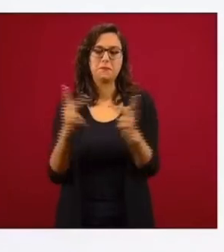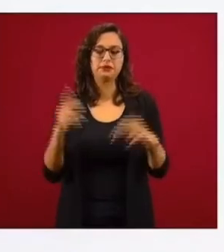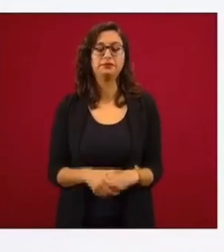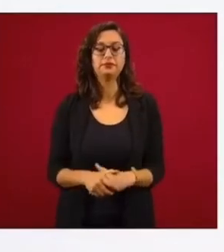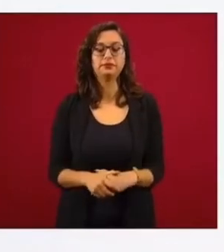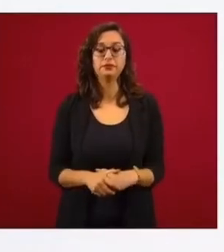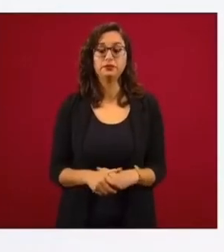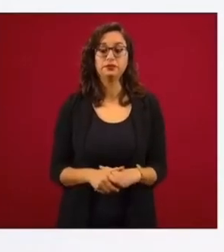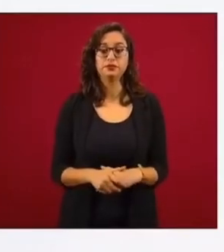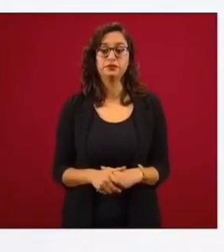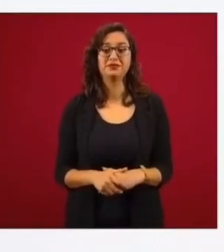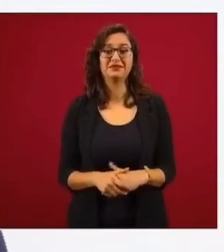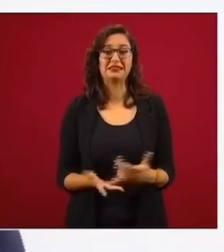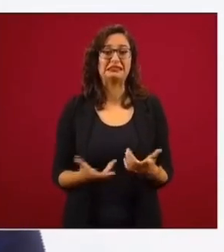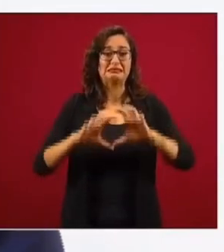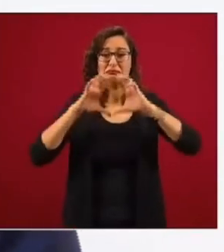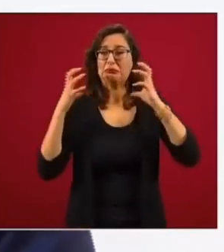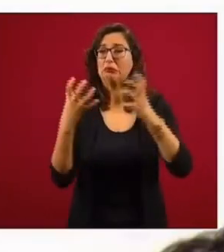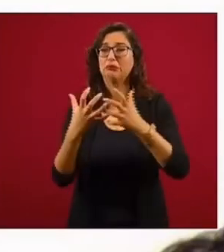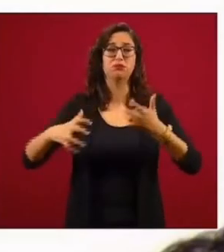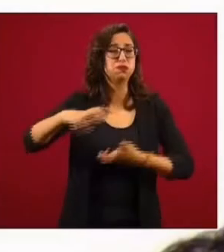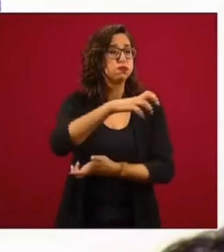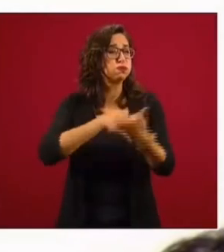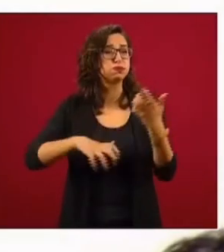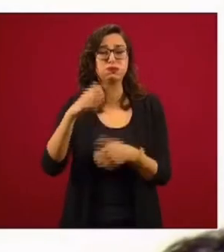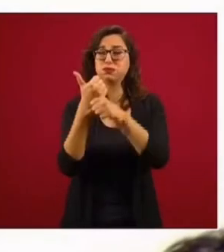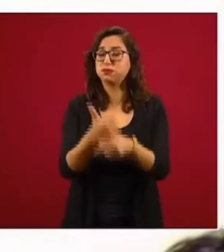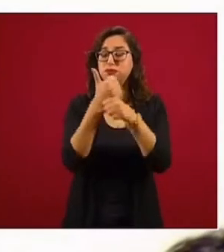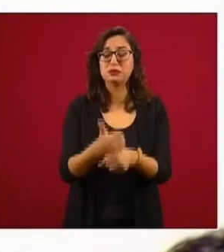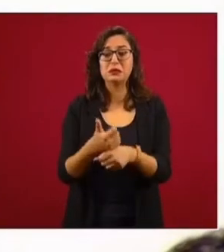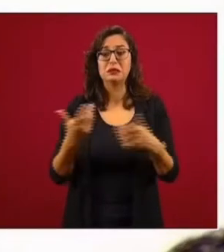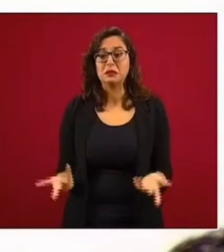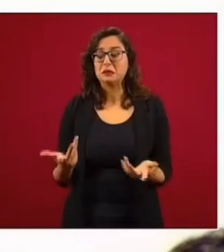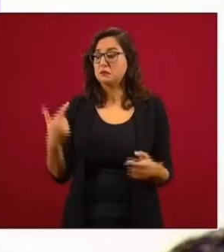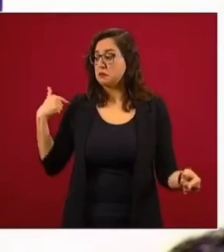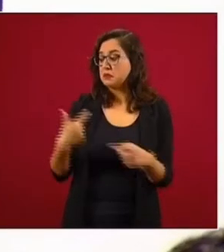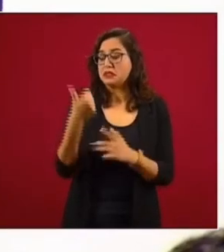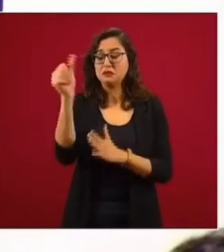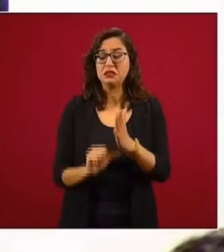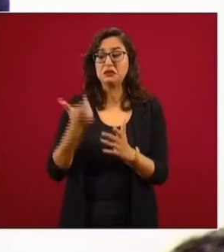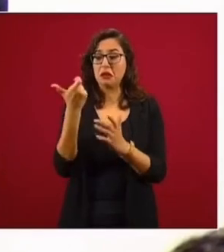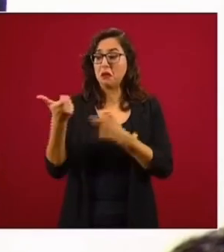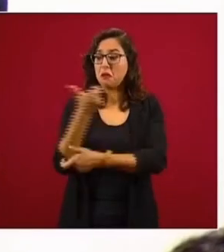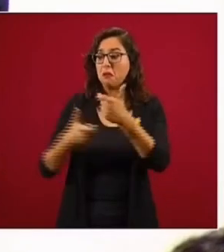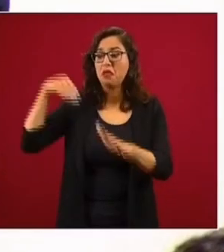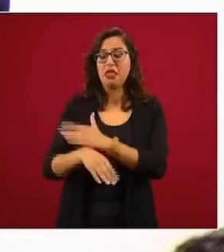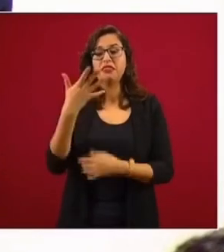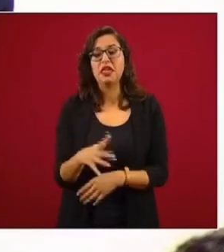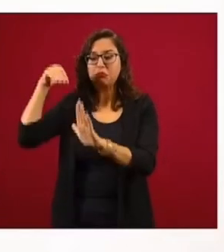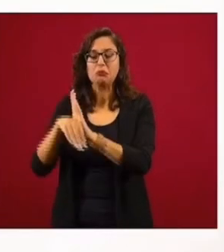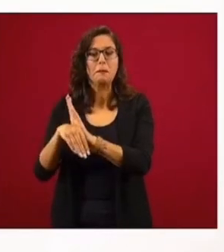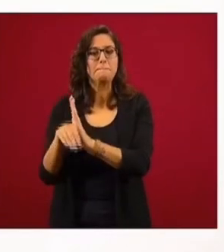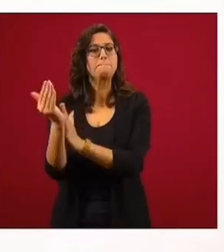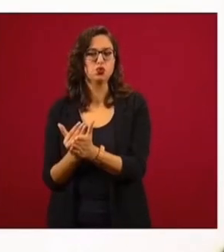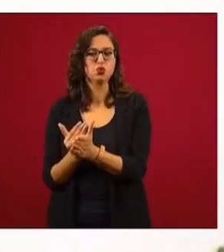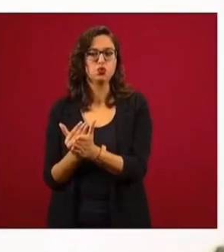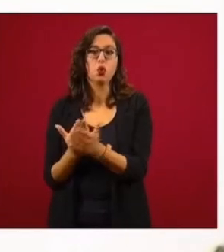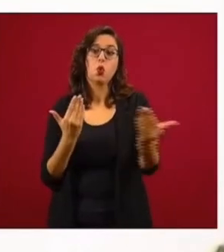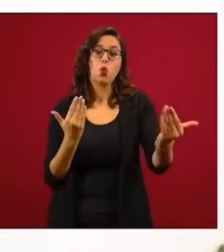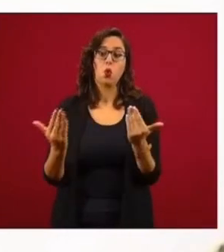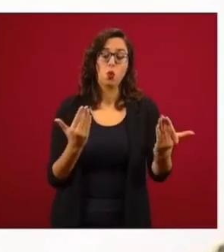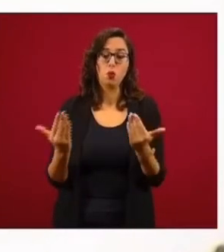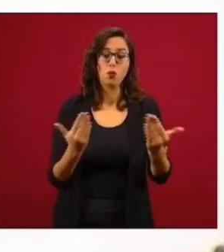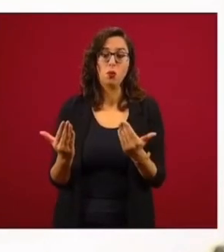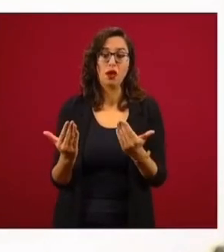de la economía, a pesar del desastre mundial, fue de 10.4% en el semestre. Pero aún con la debacle, fue menor que lo que